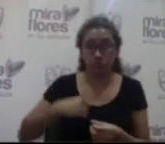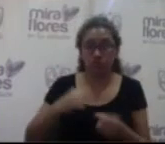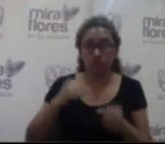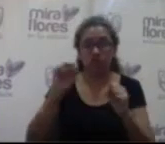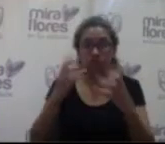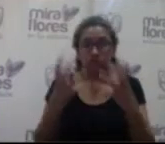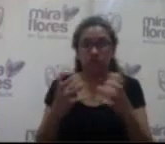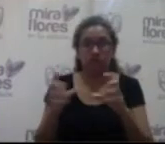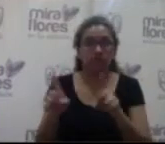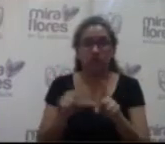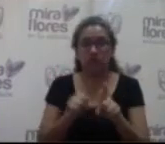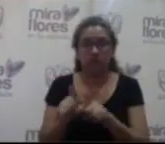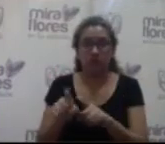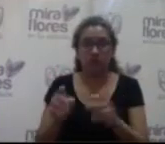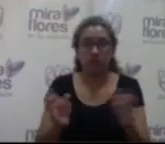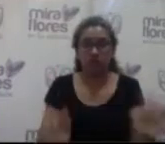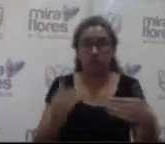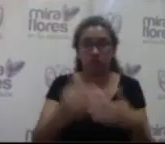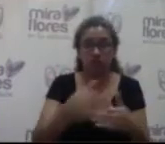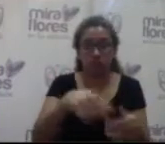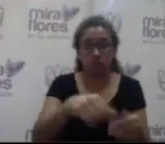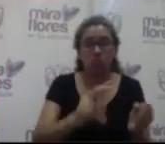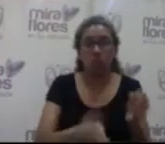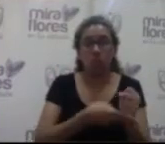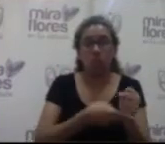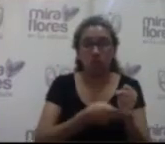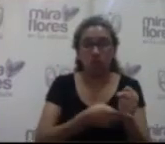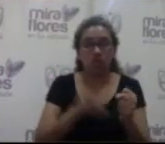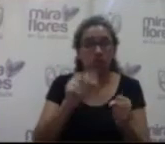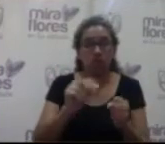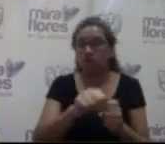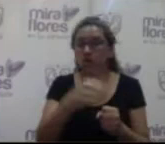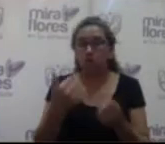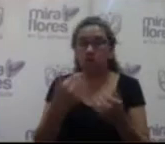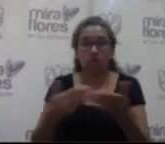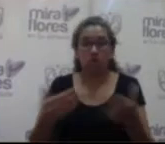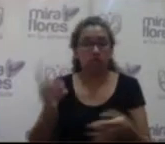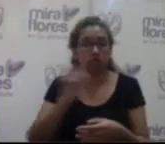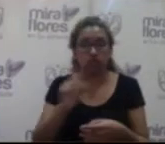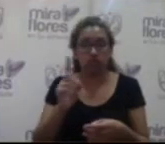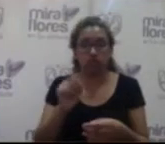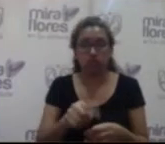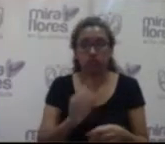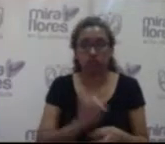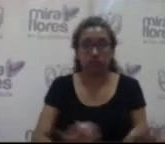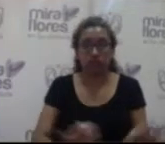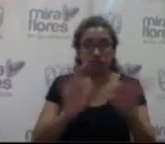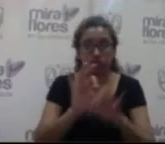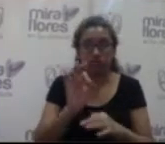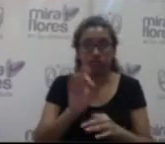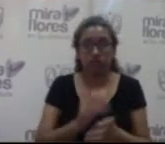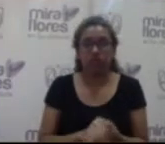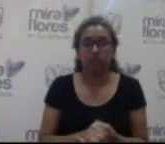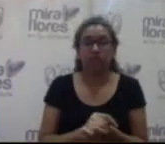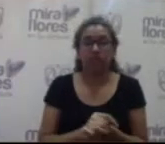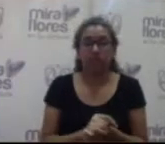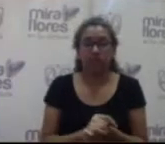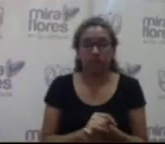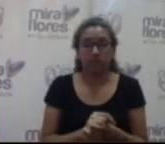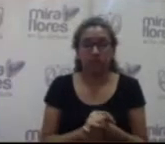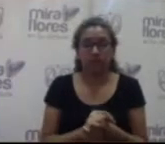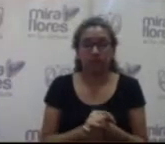que sean en contenedores sino almacenes de otro tipo y lo que acaba de comentar respecto a esta